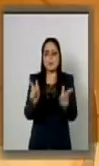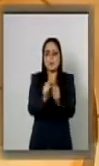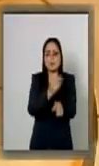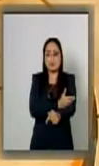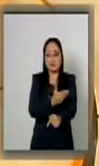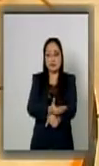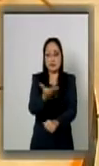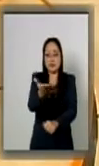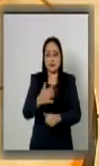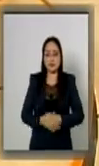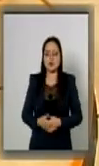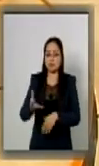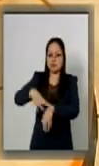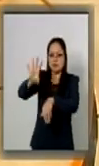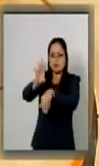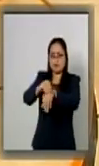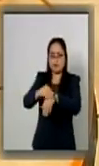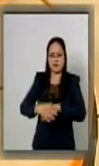Con permiso.